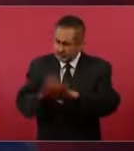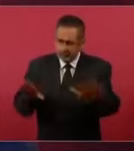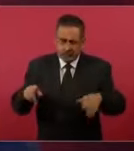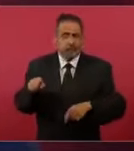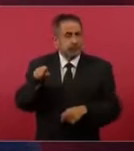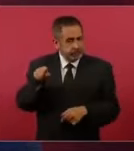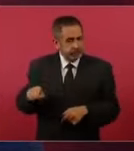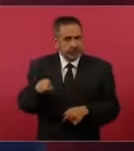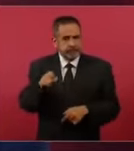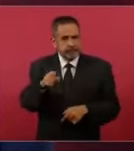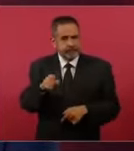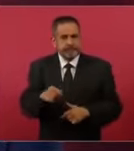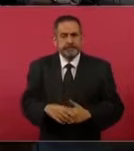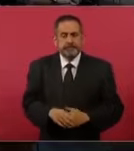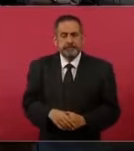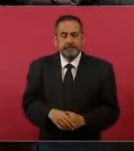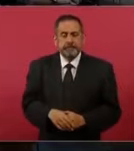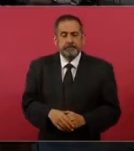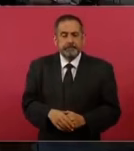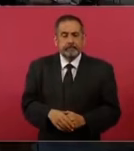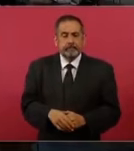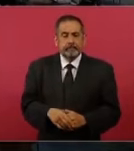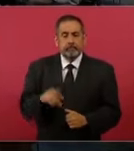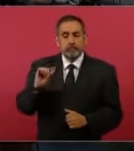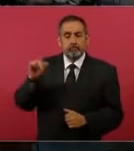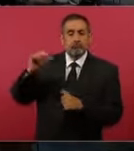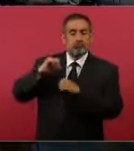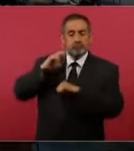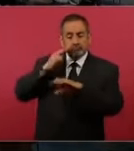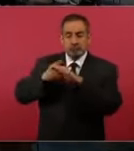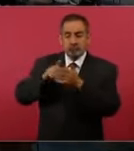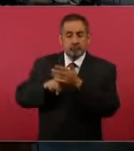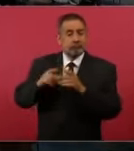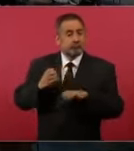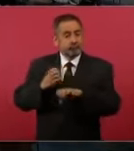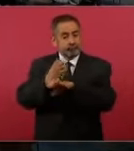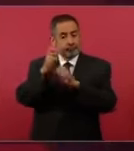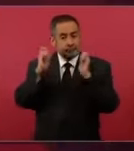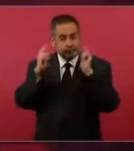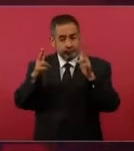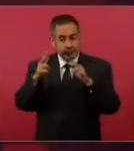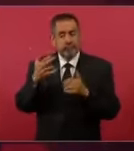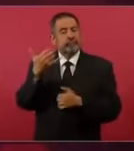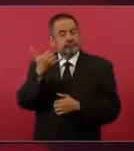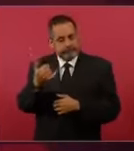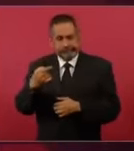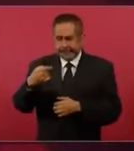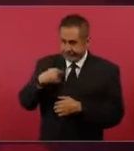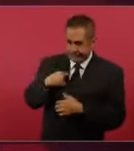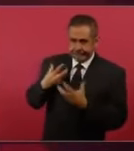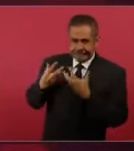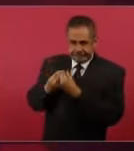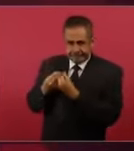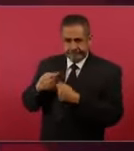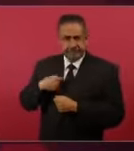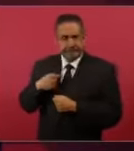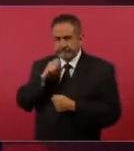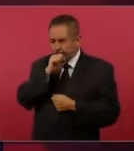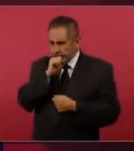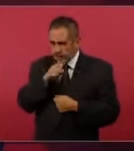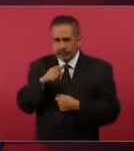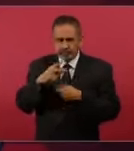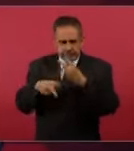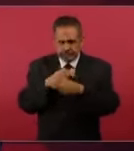Y la autoridad del estado y nosotros también vamos